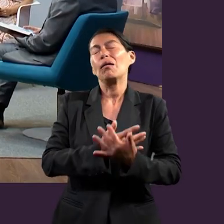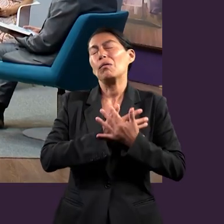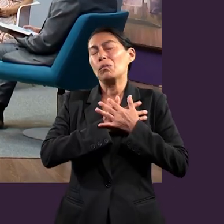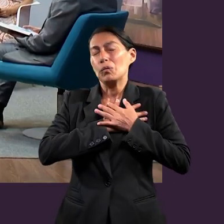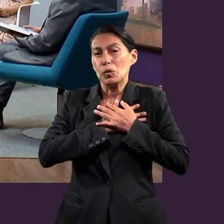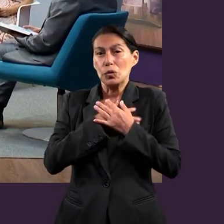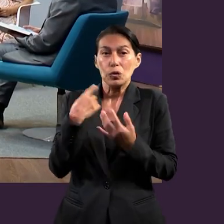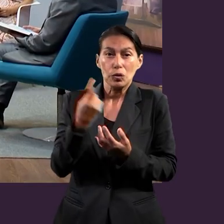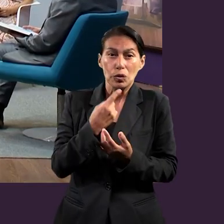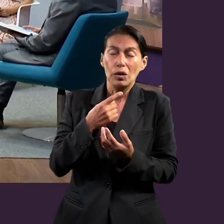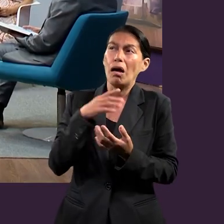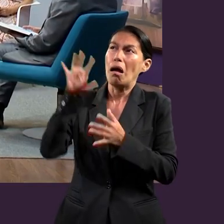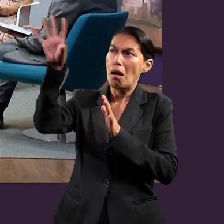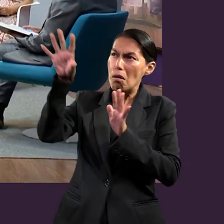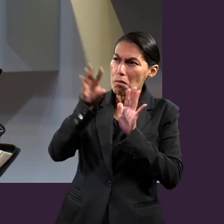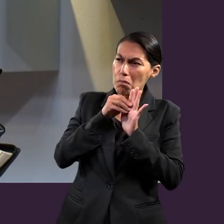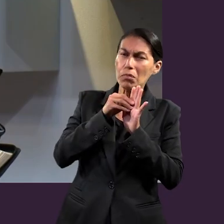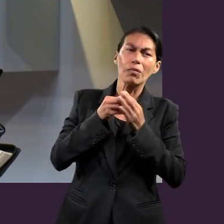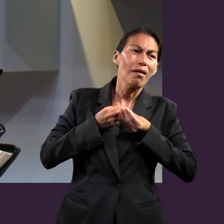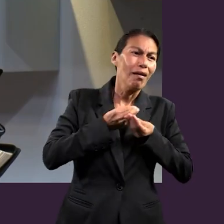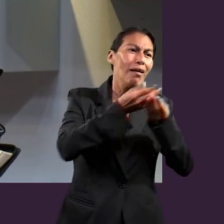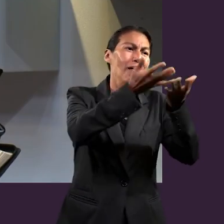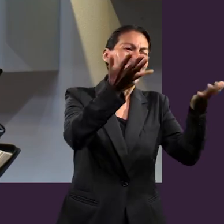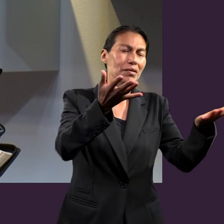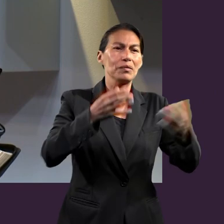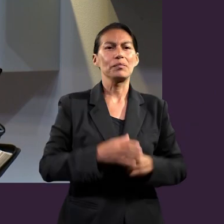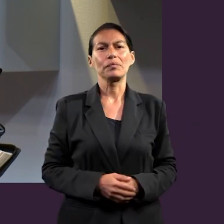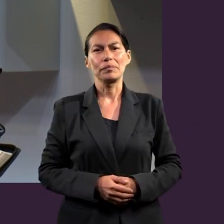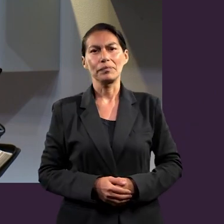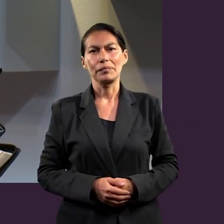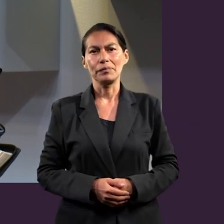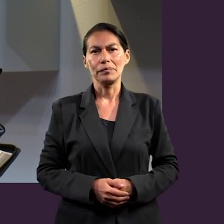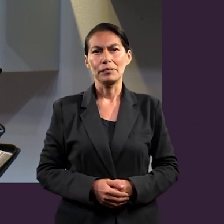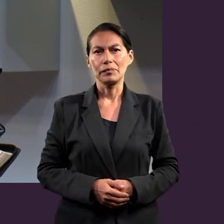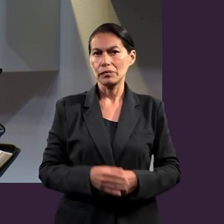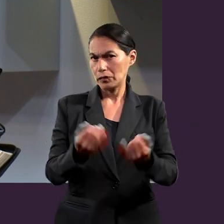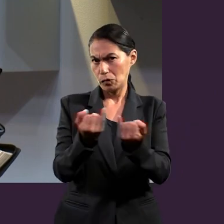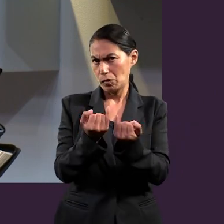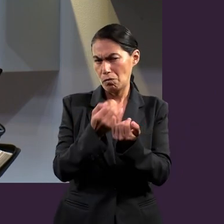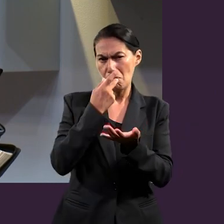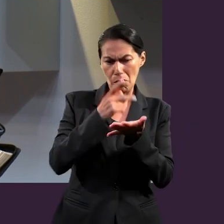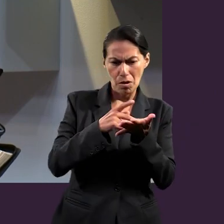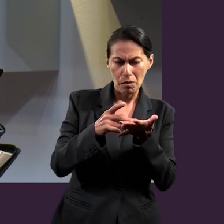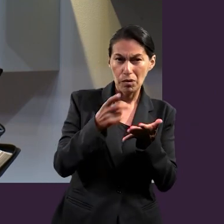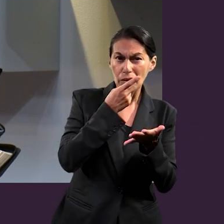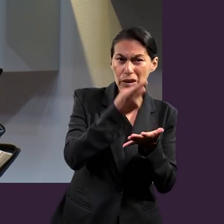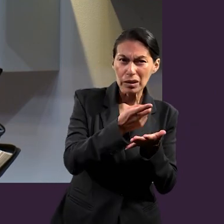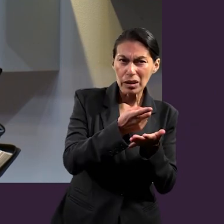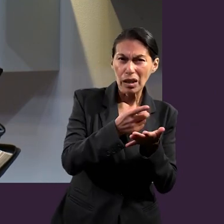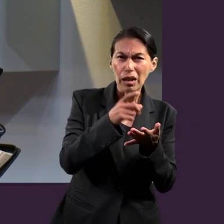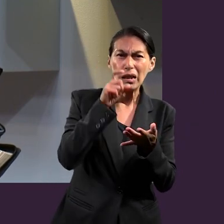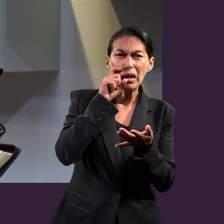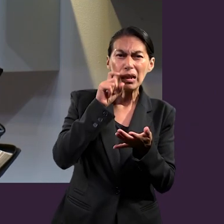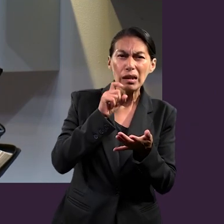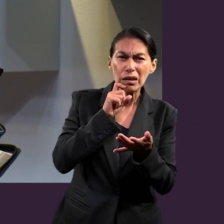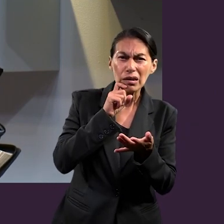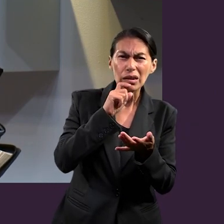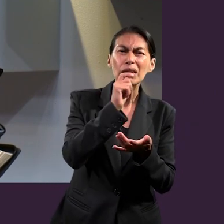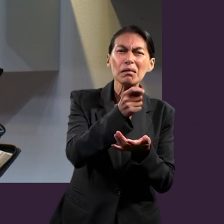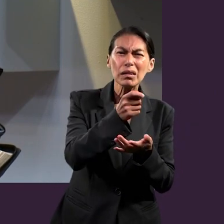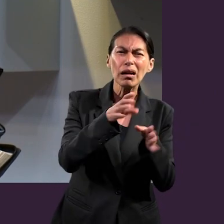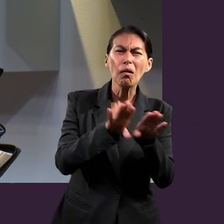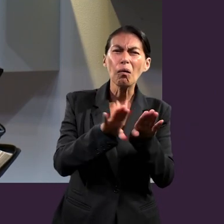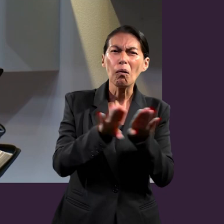Muy bien. Y Pablo también después de esa sección introduce algo interesante, expresa una preocupación por la ética sexual.